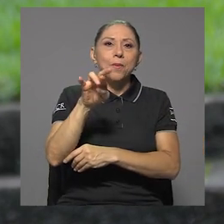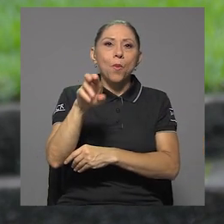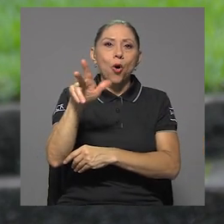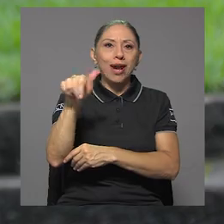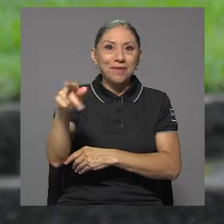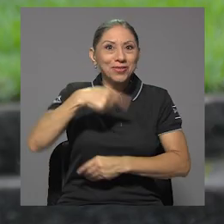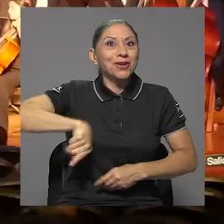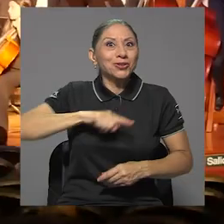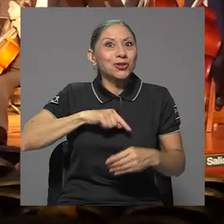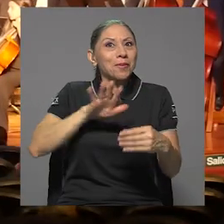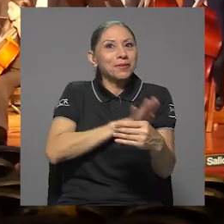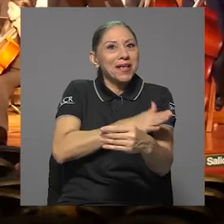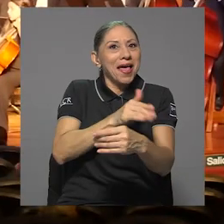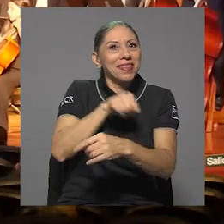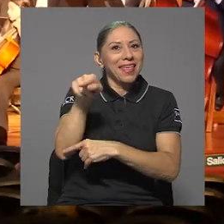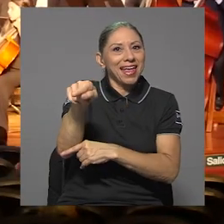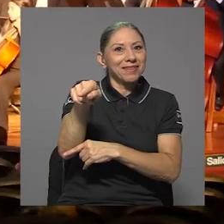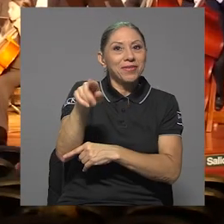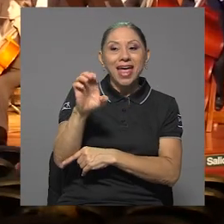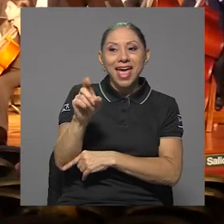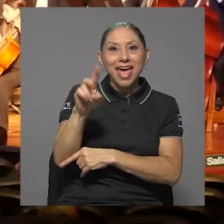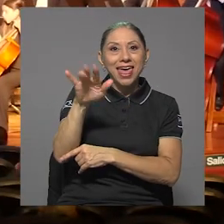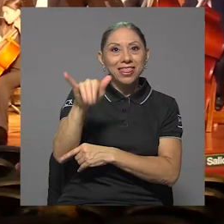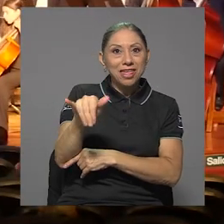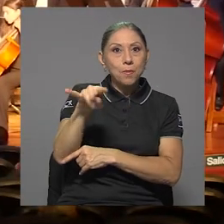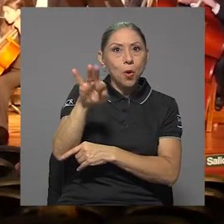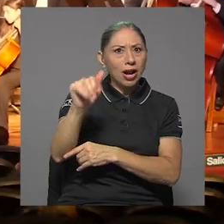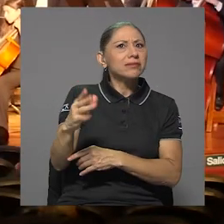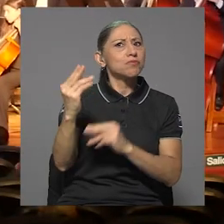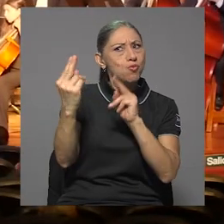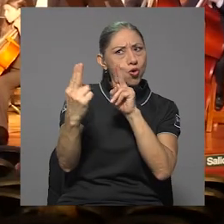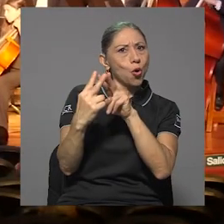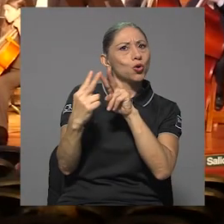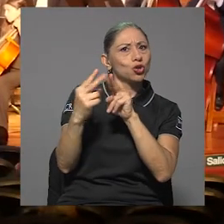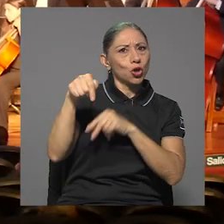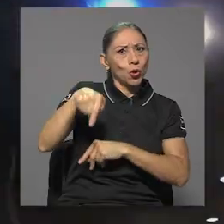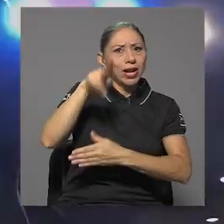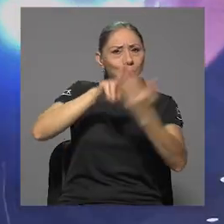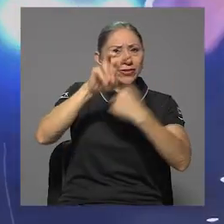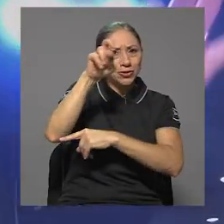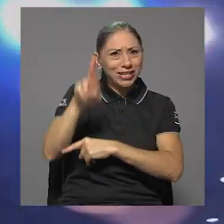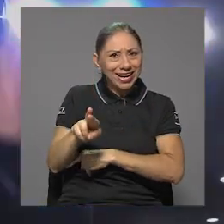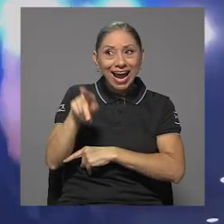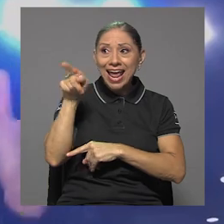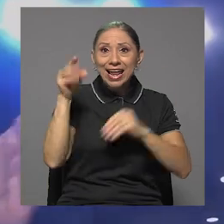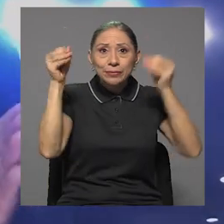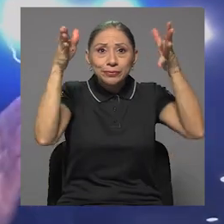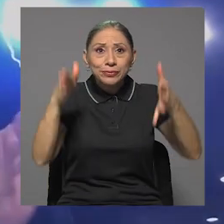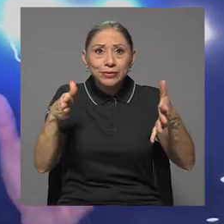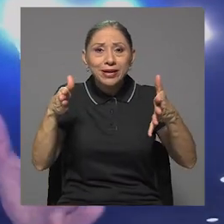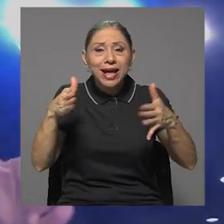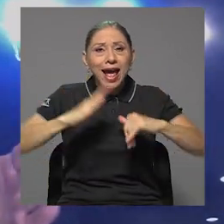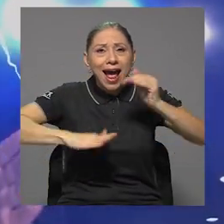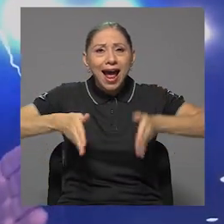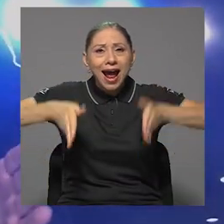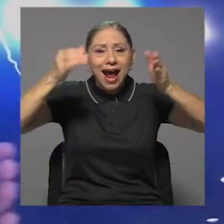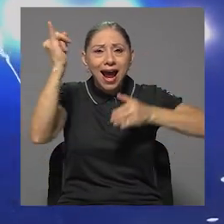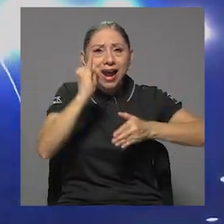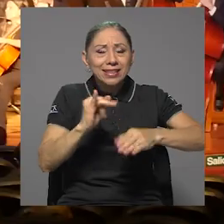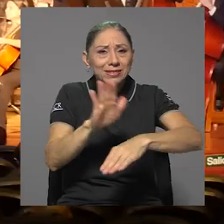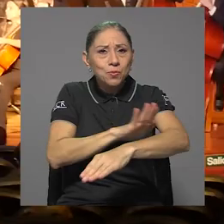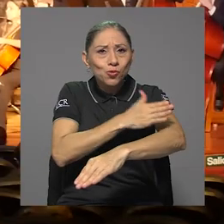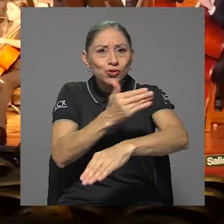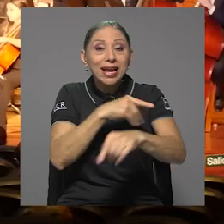interpretar obras de él. Eddy Mora es una persona muy conocida en Universidad de Costa Rica, es catedrático de Artes Musicales y además